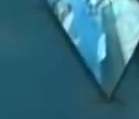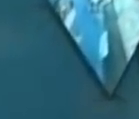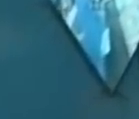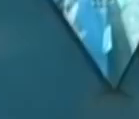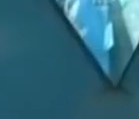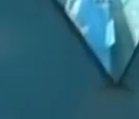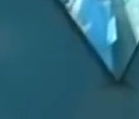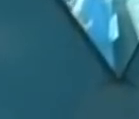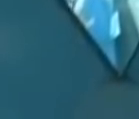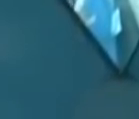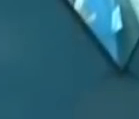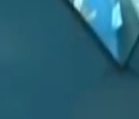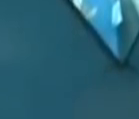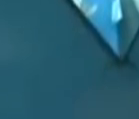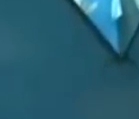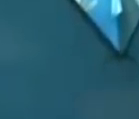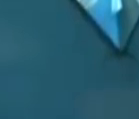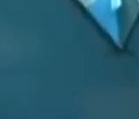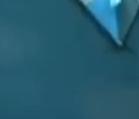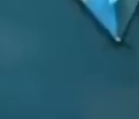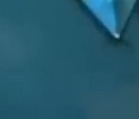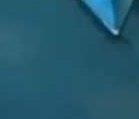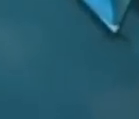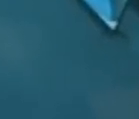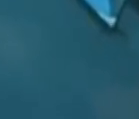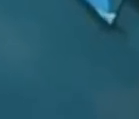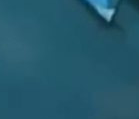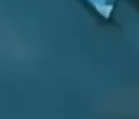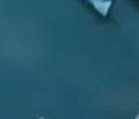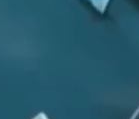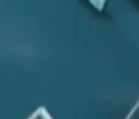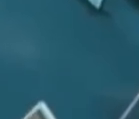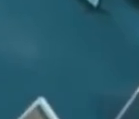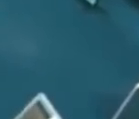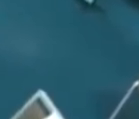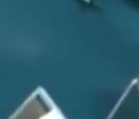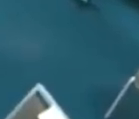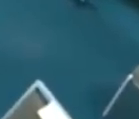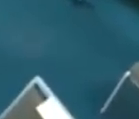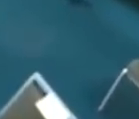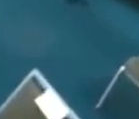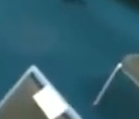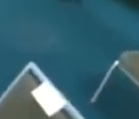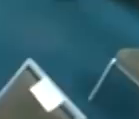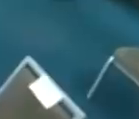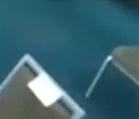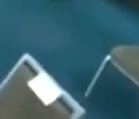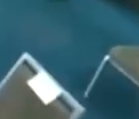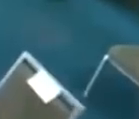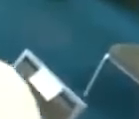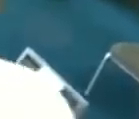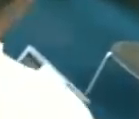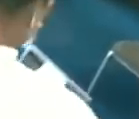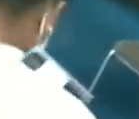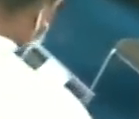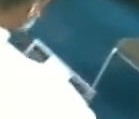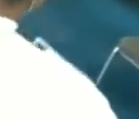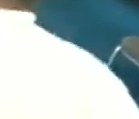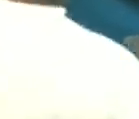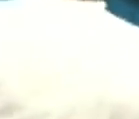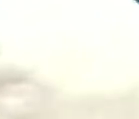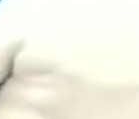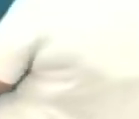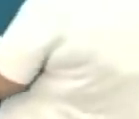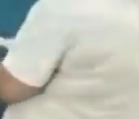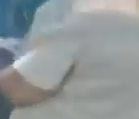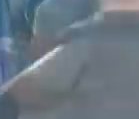constitucional de la república bolivariana de venezuela Nicolás Maduro Moros quien se despide con este ambiente